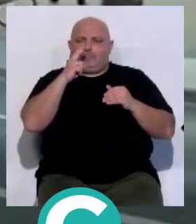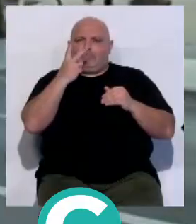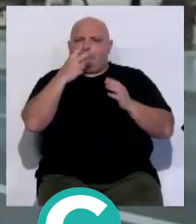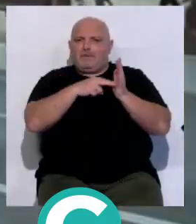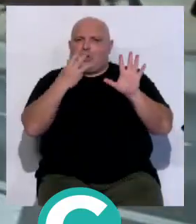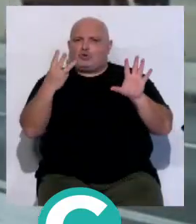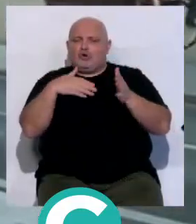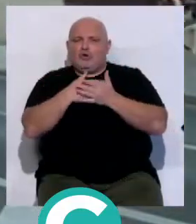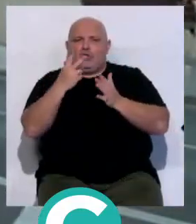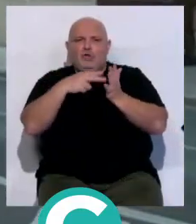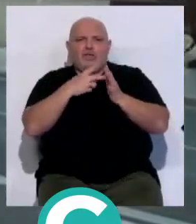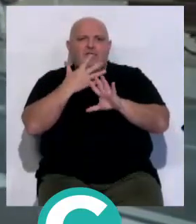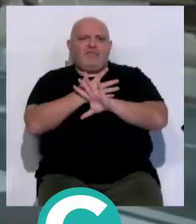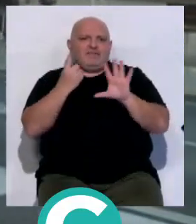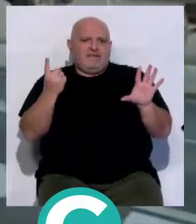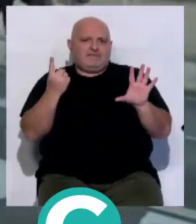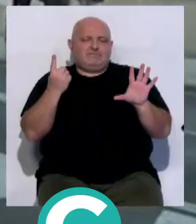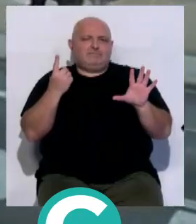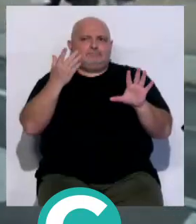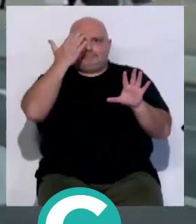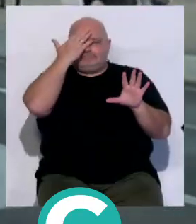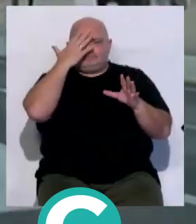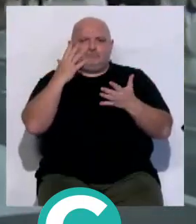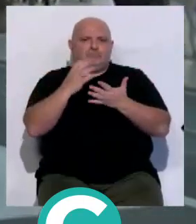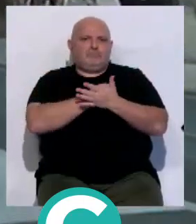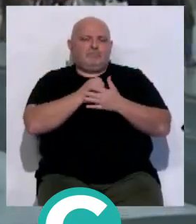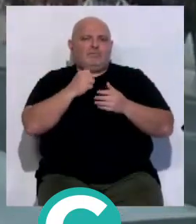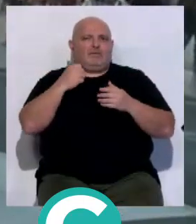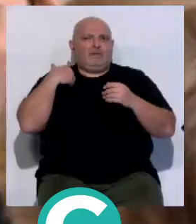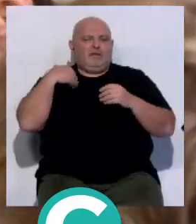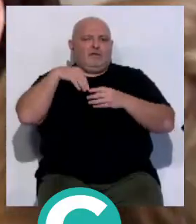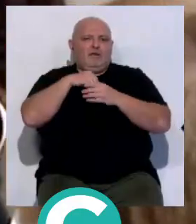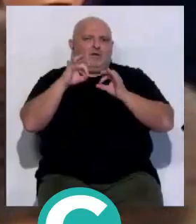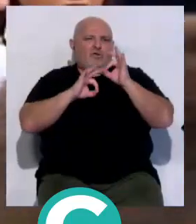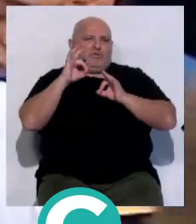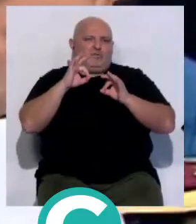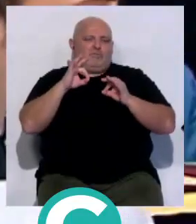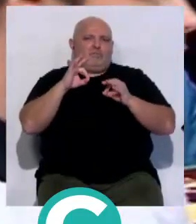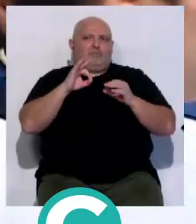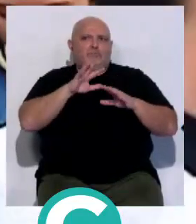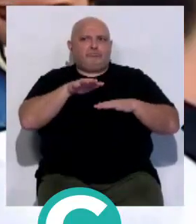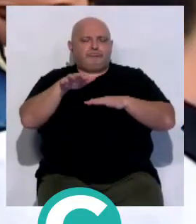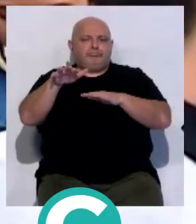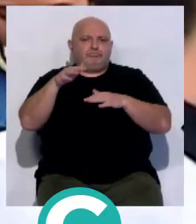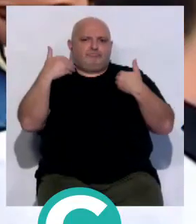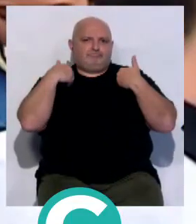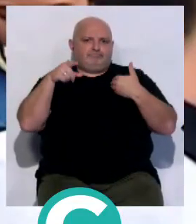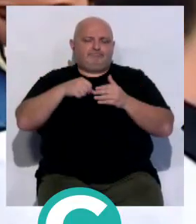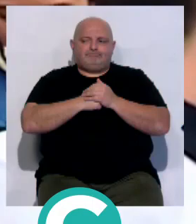2008 hasta el año 2016, encabezando entonces la marcha de la hermandad desde el oratorio hasta la iglesia.